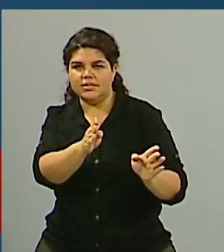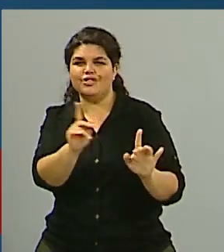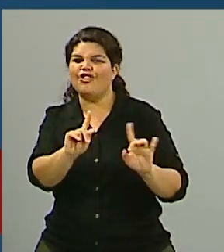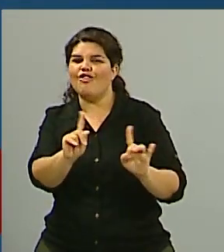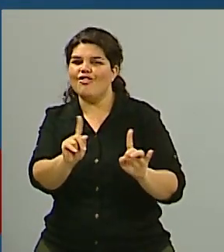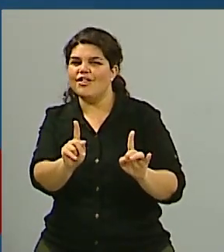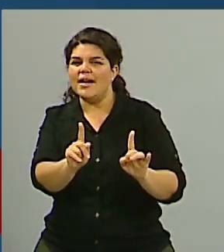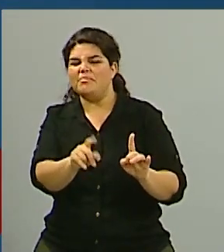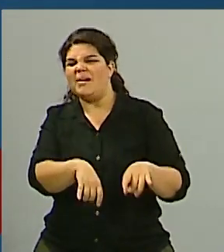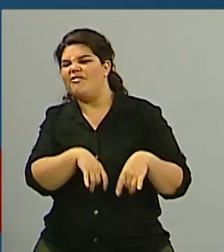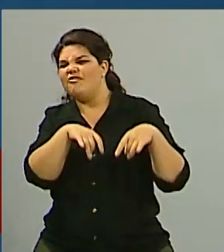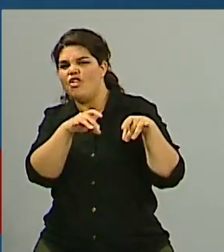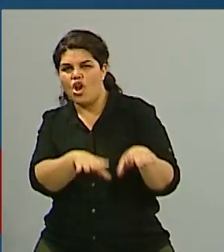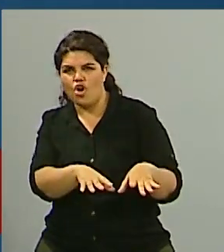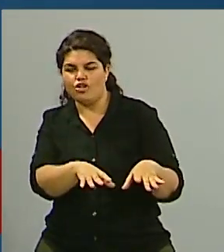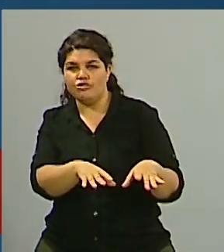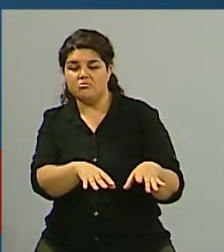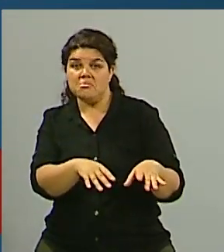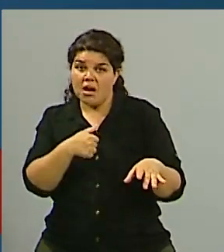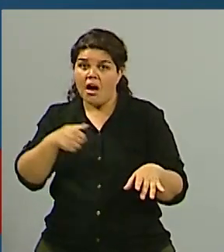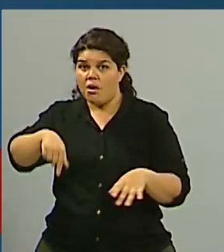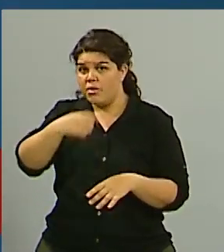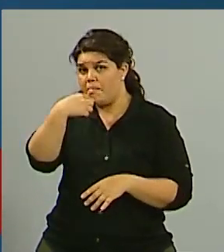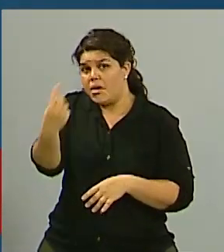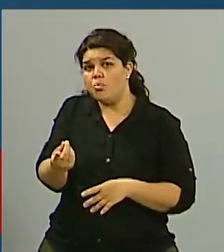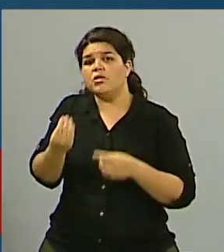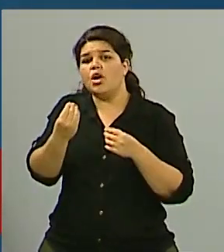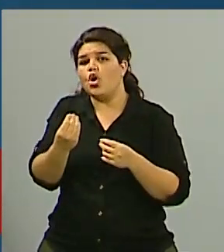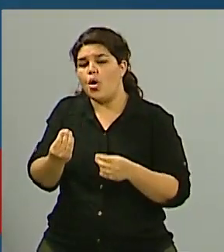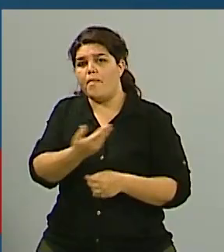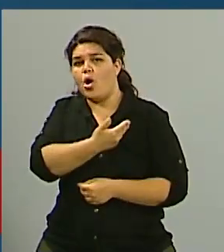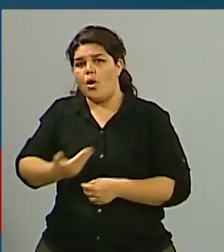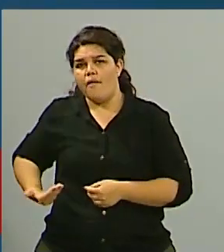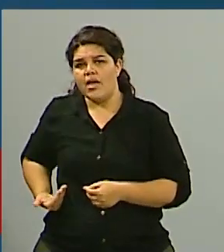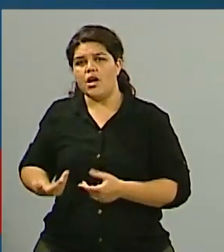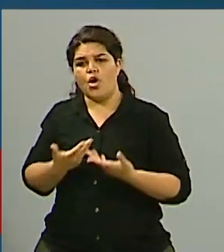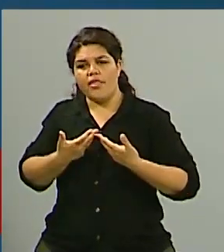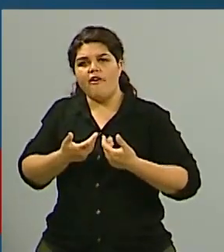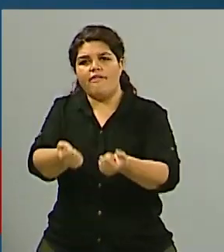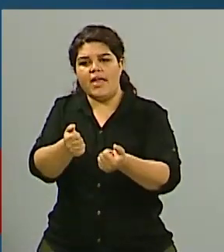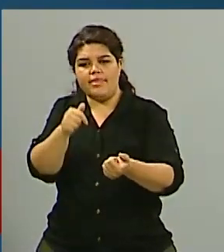sido el desempeño de los gobiernos en los últimos años en cuanto al reclamo de esa soberanía por parte de nuestro país?